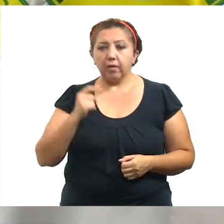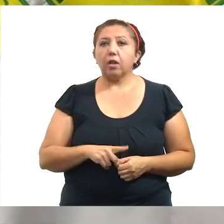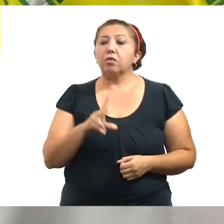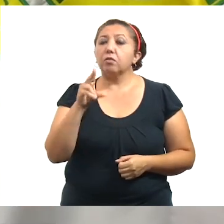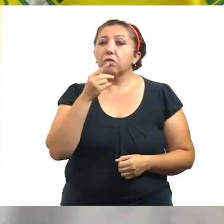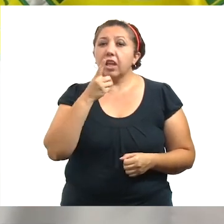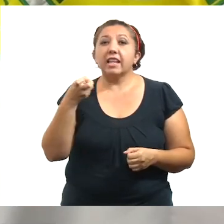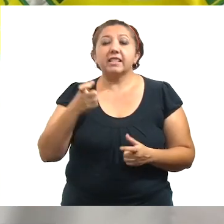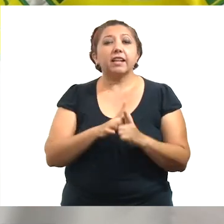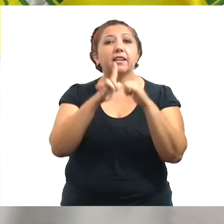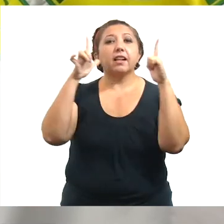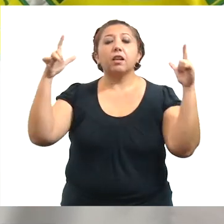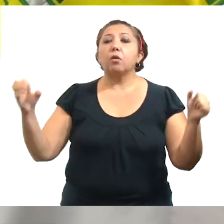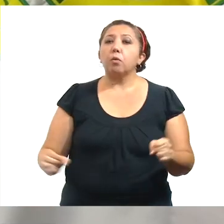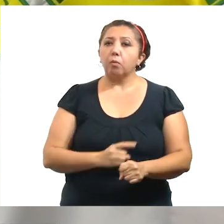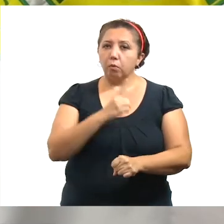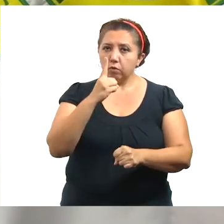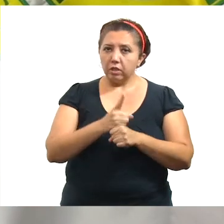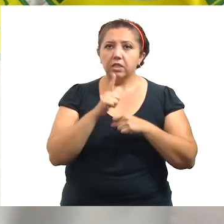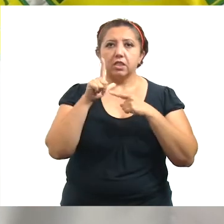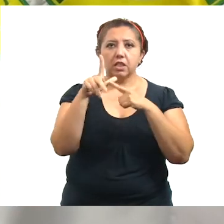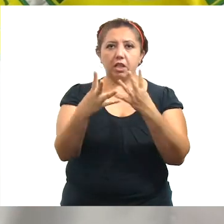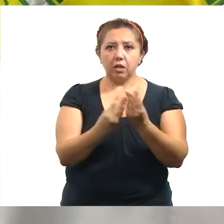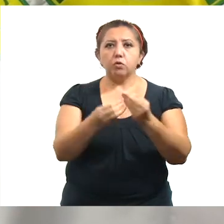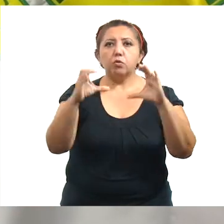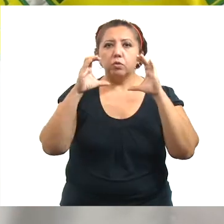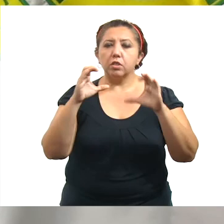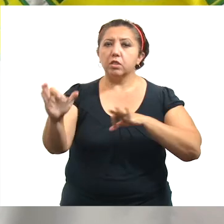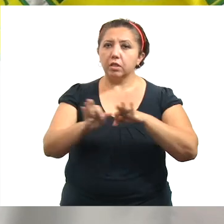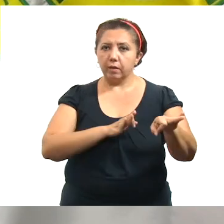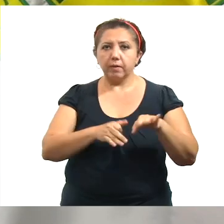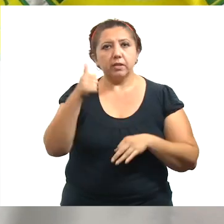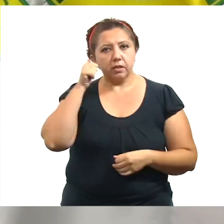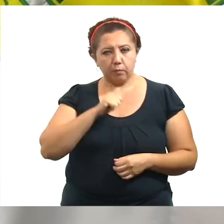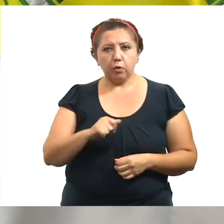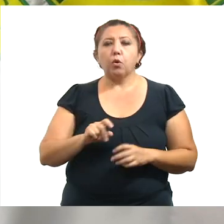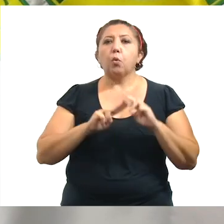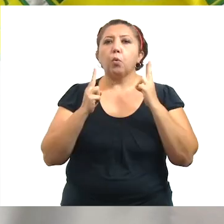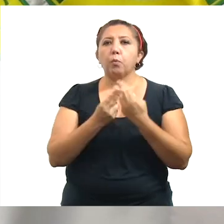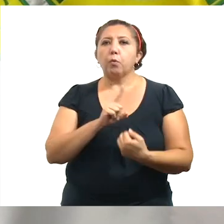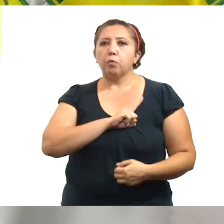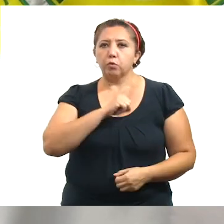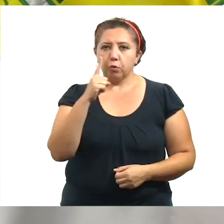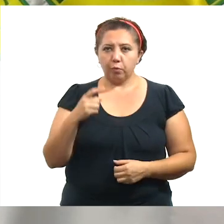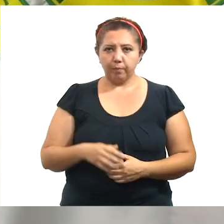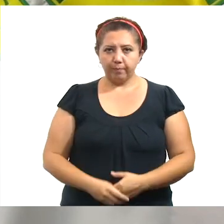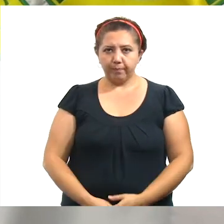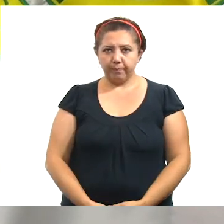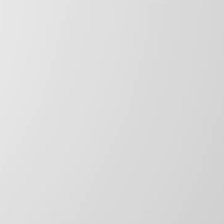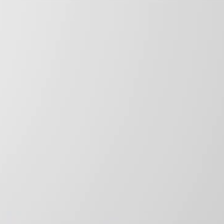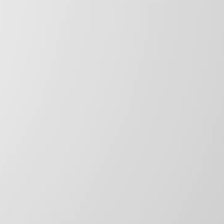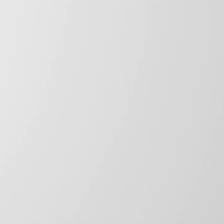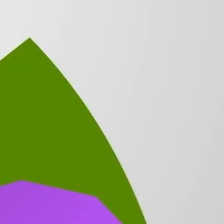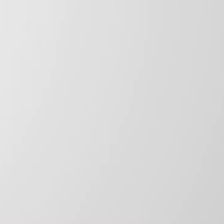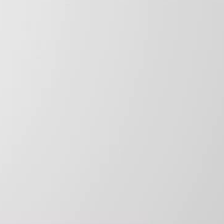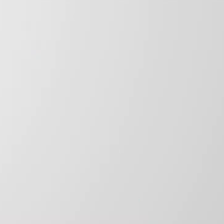No desperdiciemos esta gran oportunidad, sigamos cuidándonos y trabajando siempre, unidos como uno solo.